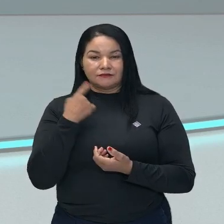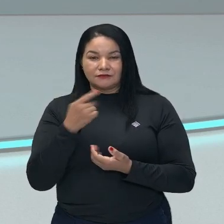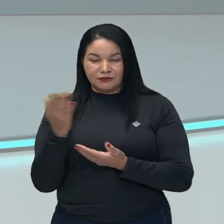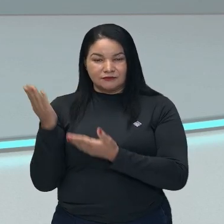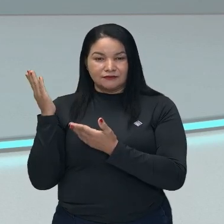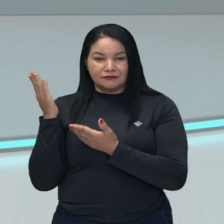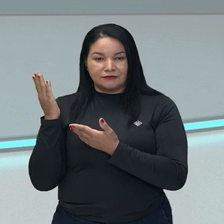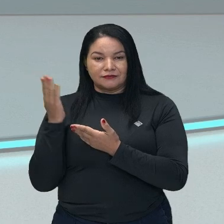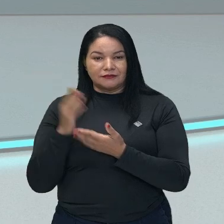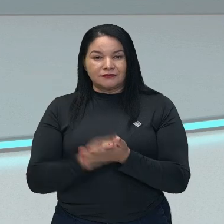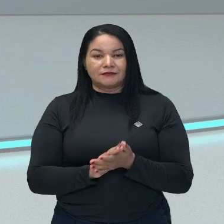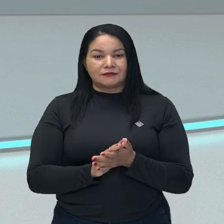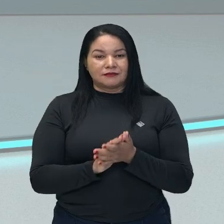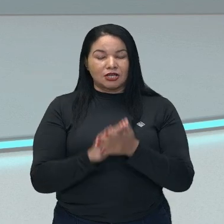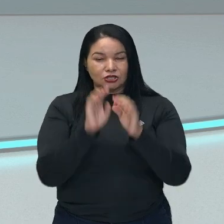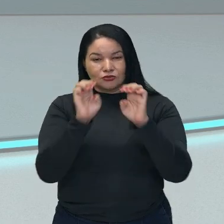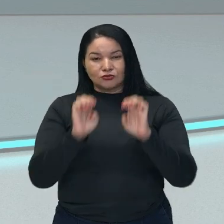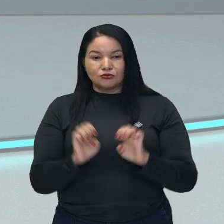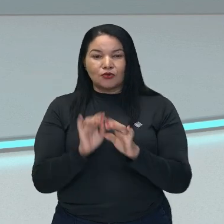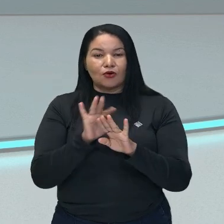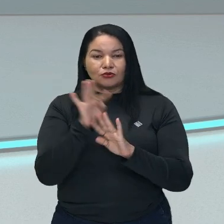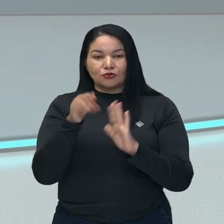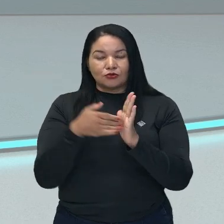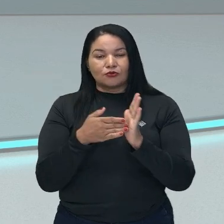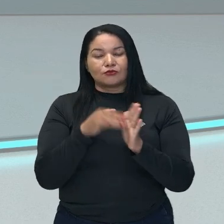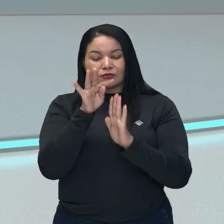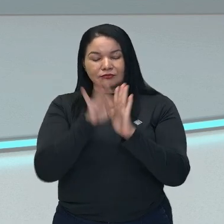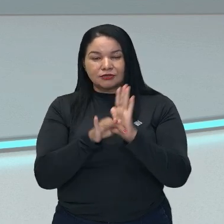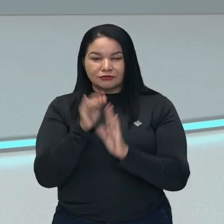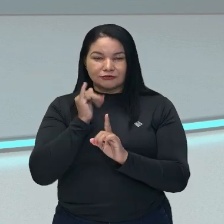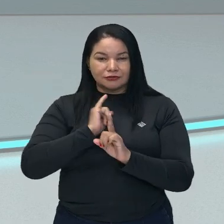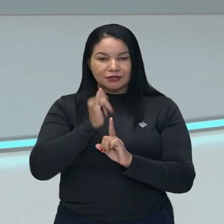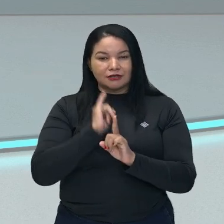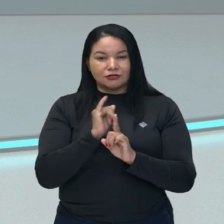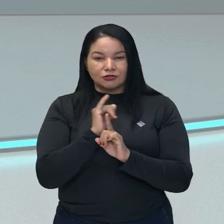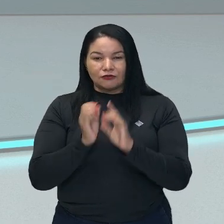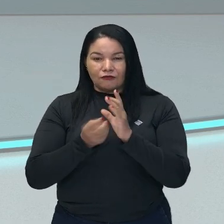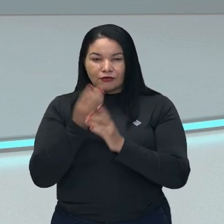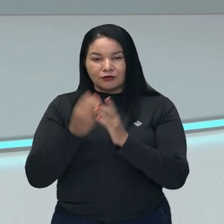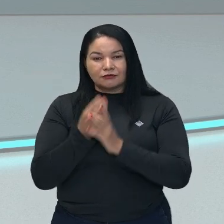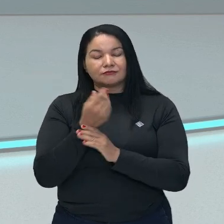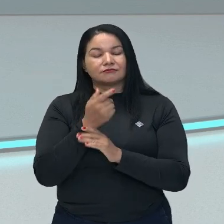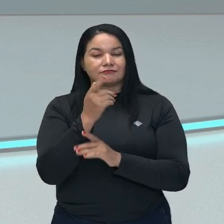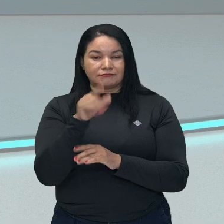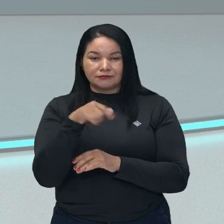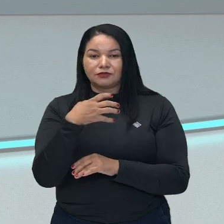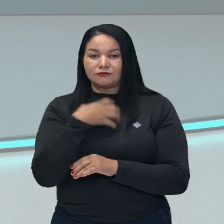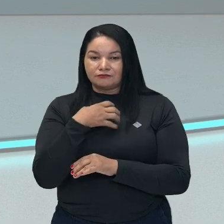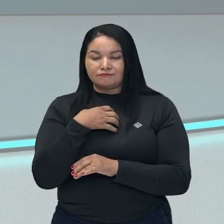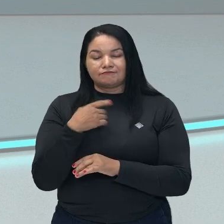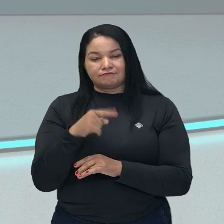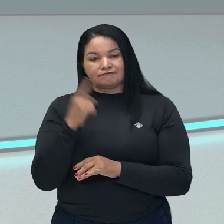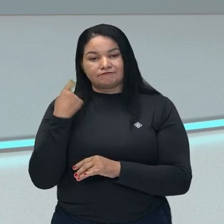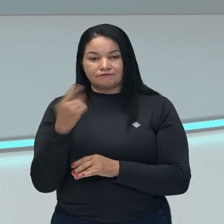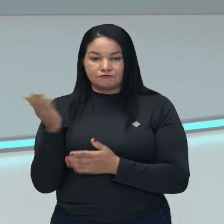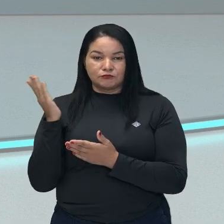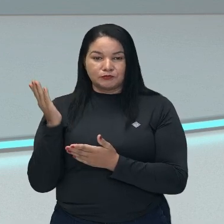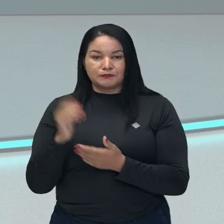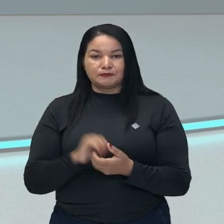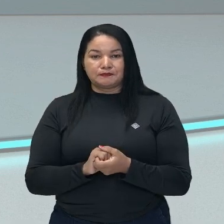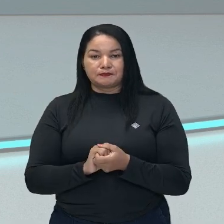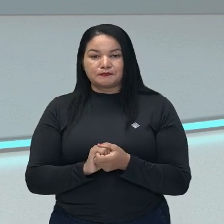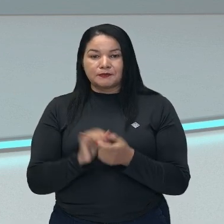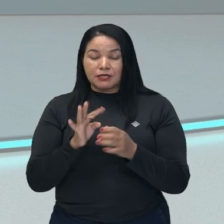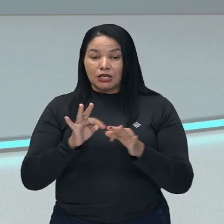este texto narrativo construido de forma general, de esta forma. Introducción,